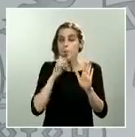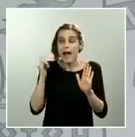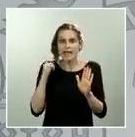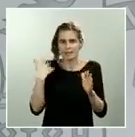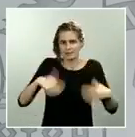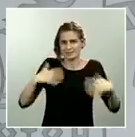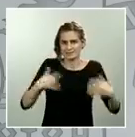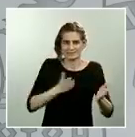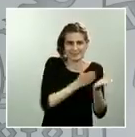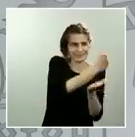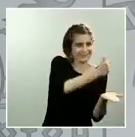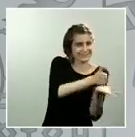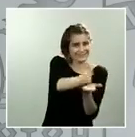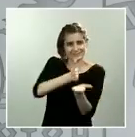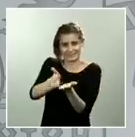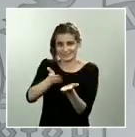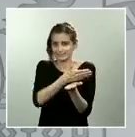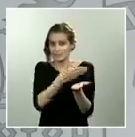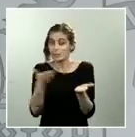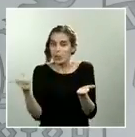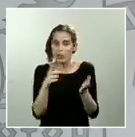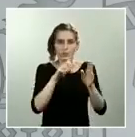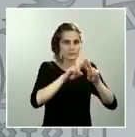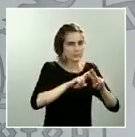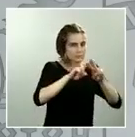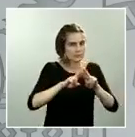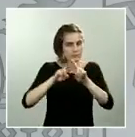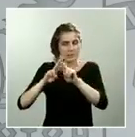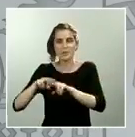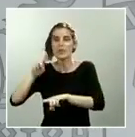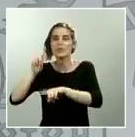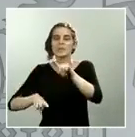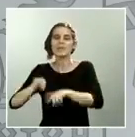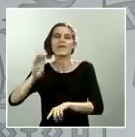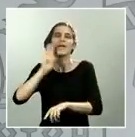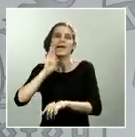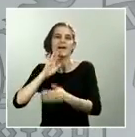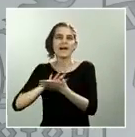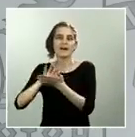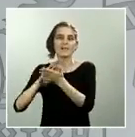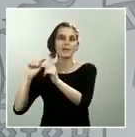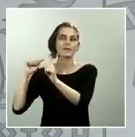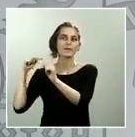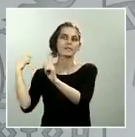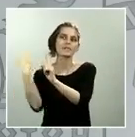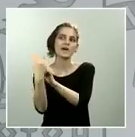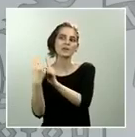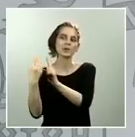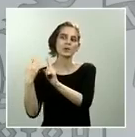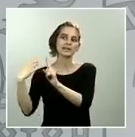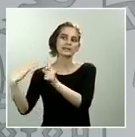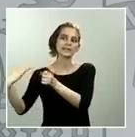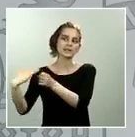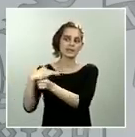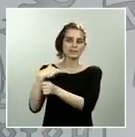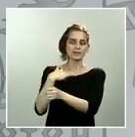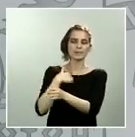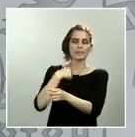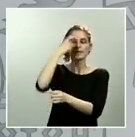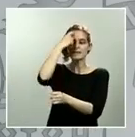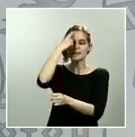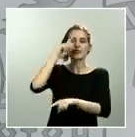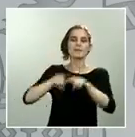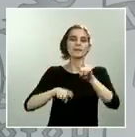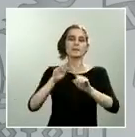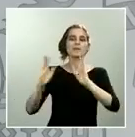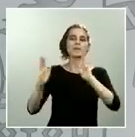marcadores que son los que nos van a ir planteando cómo y de qué manera en cada momento hay que actuar y no hay ninguna